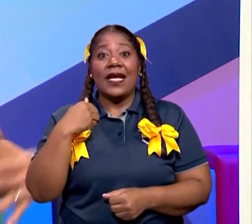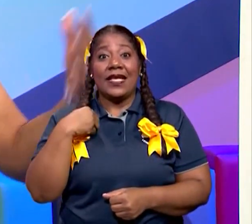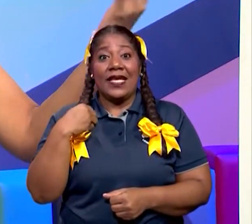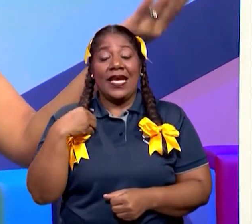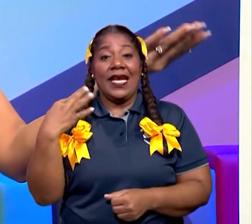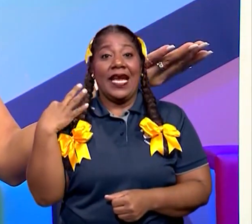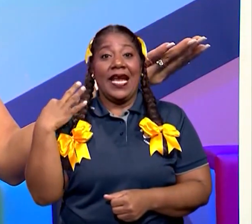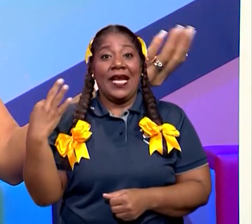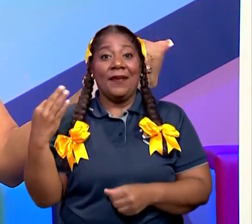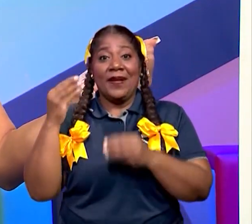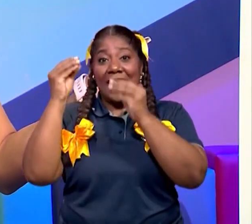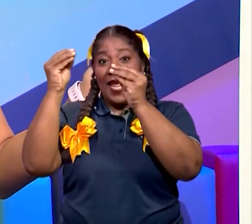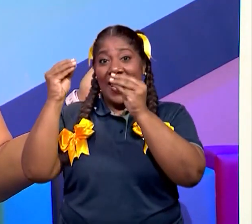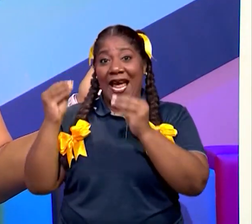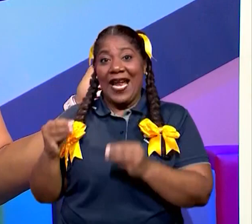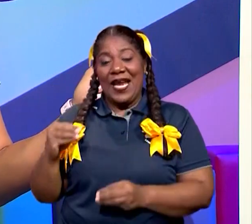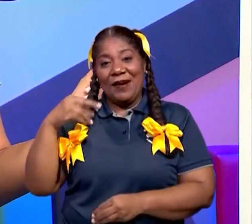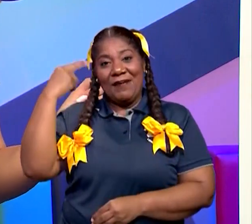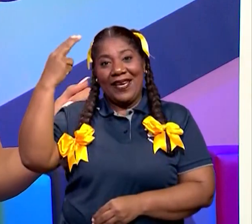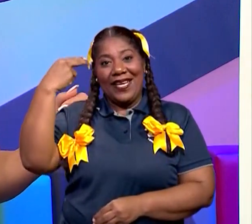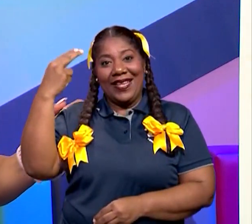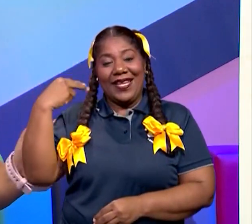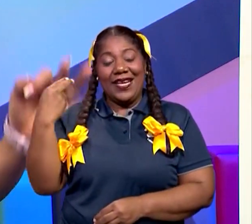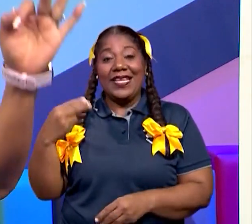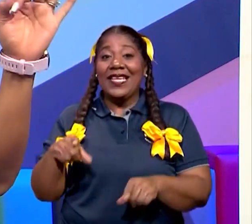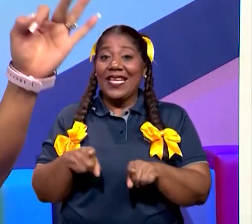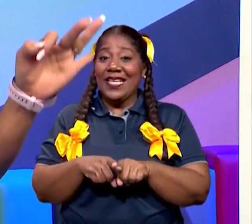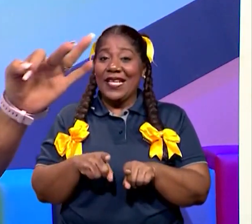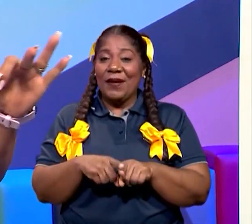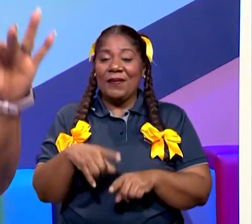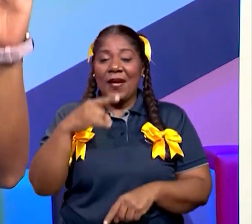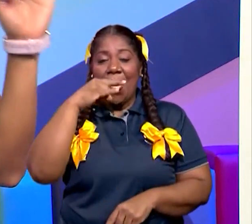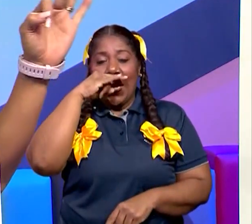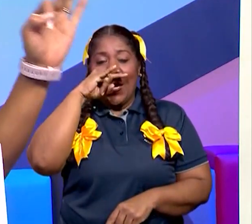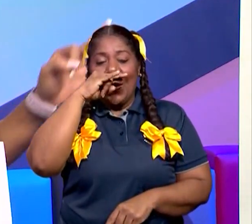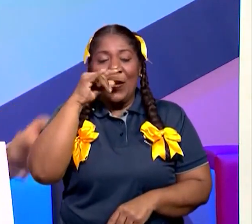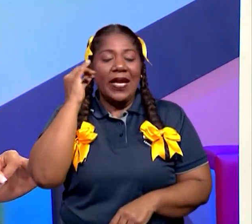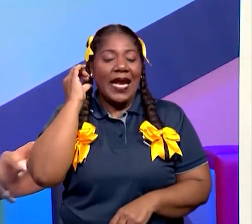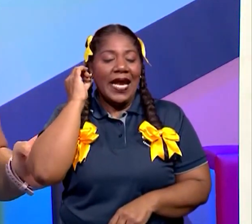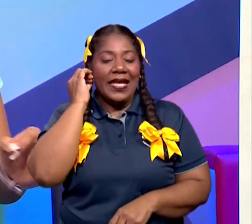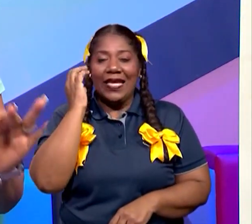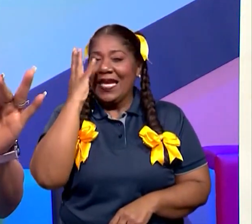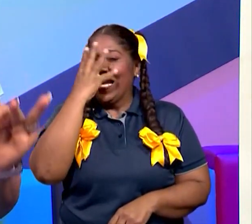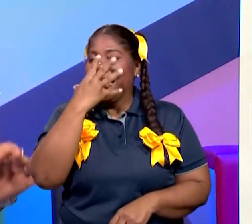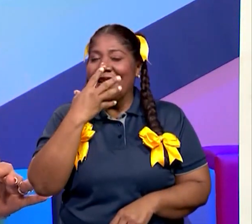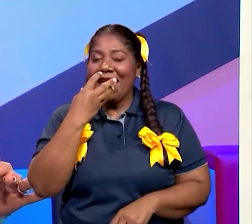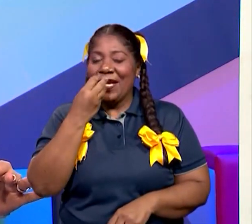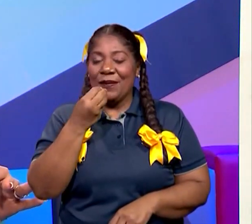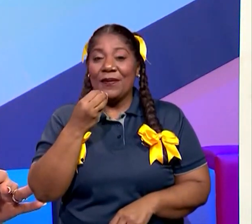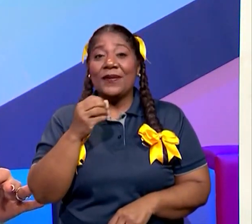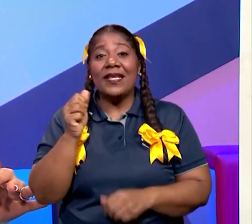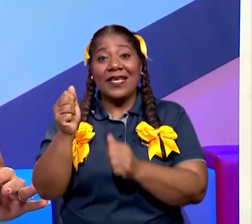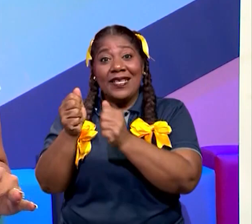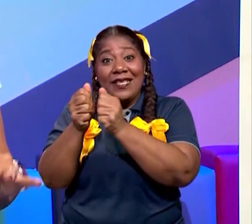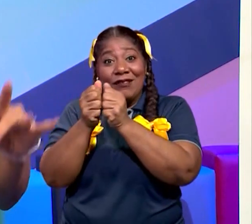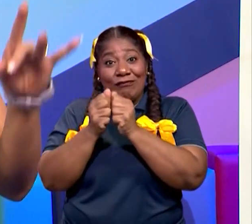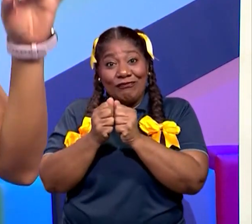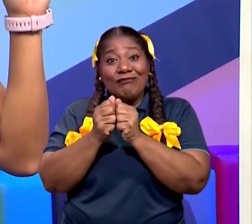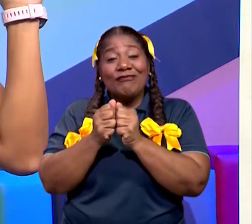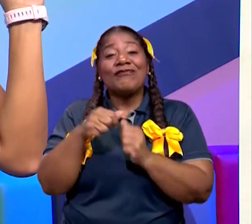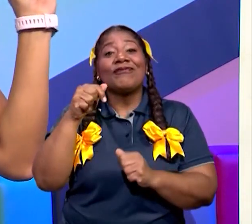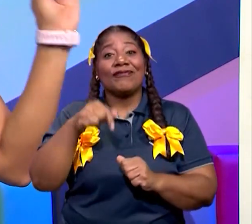invitada la maestra Nini y tengo una niña muy, pero muy, pero muy linda que nos está acompañando